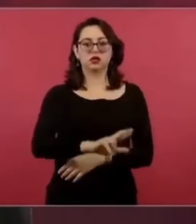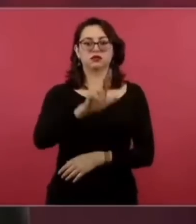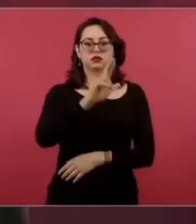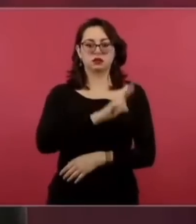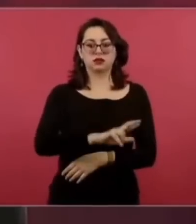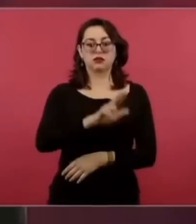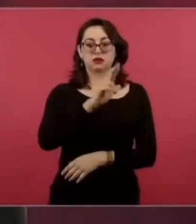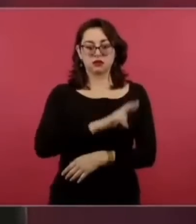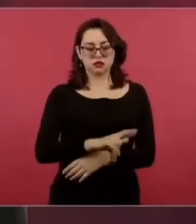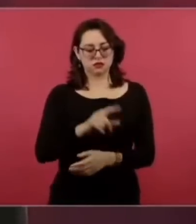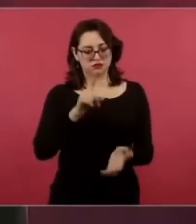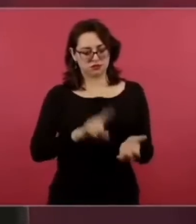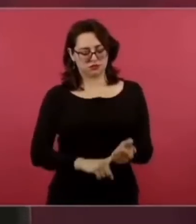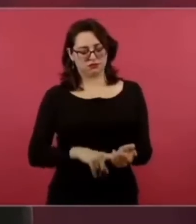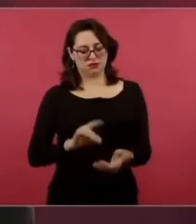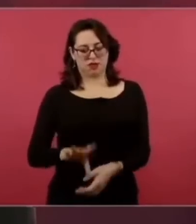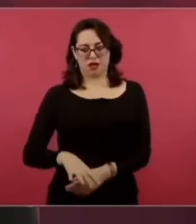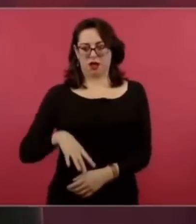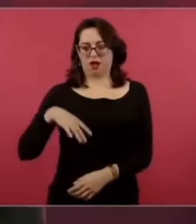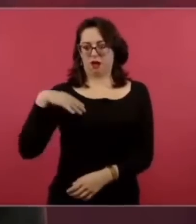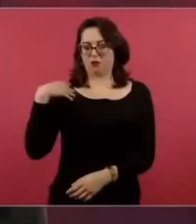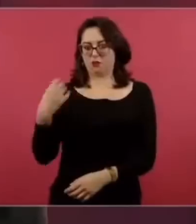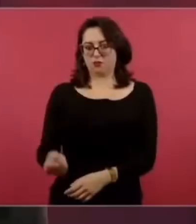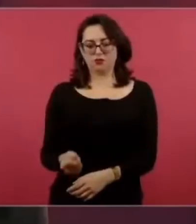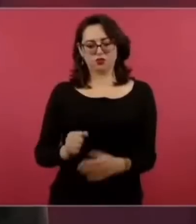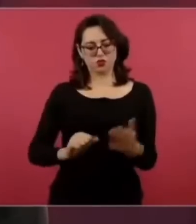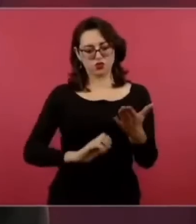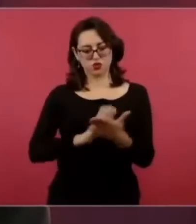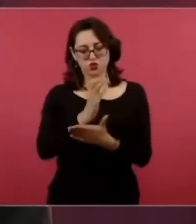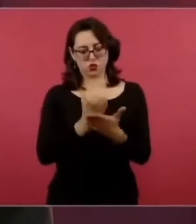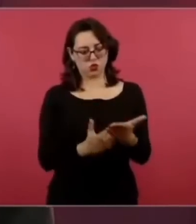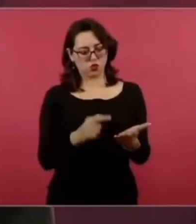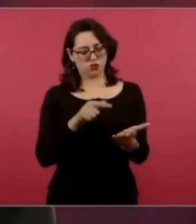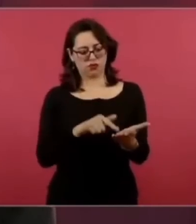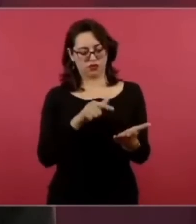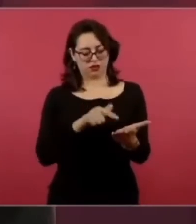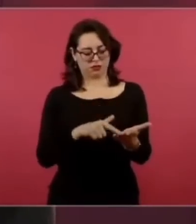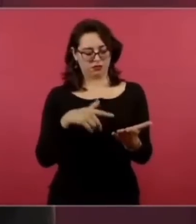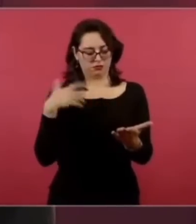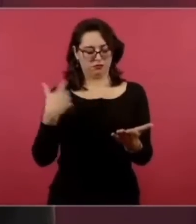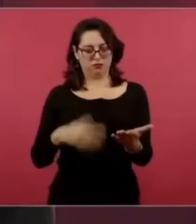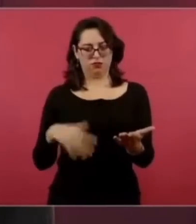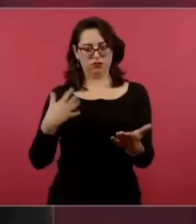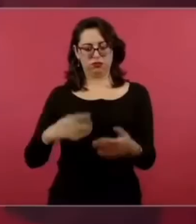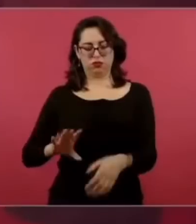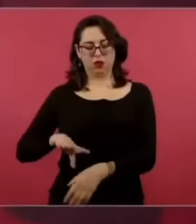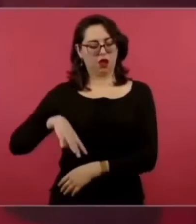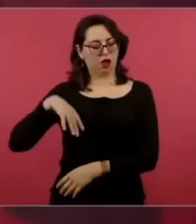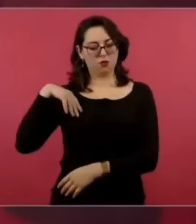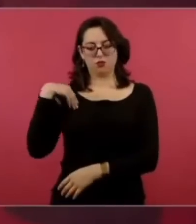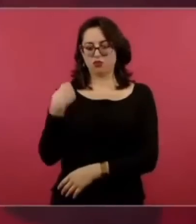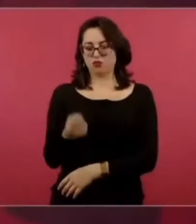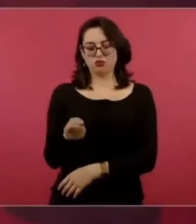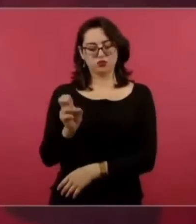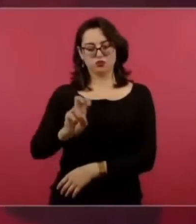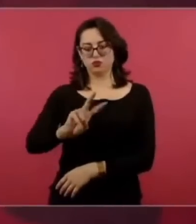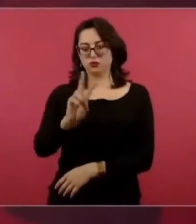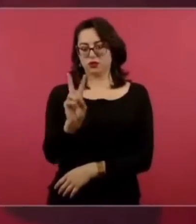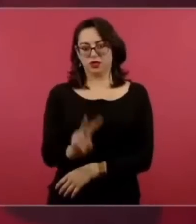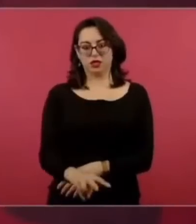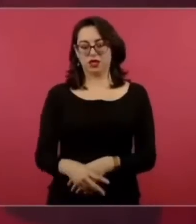esos contratos pues son perjudiciales para